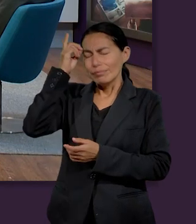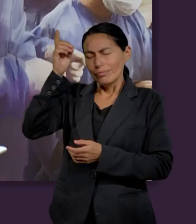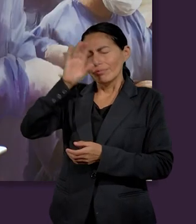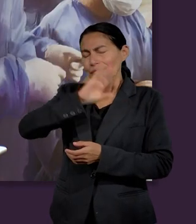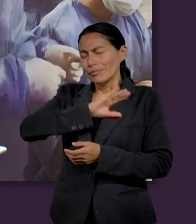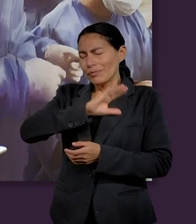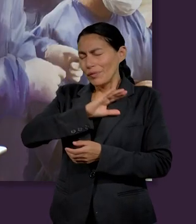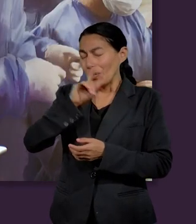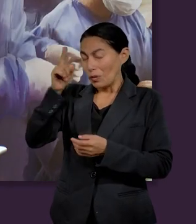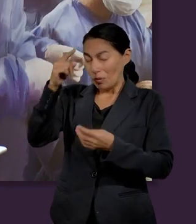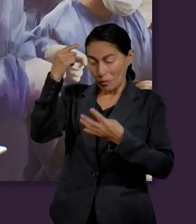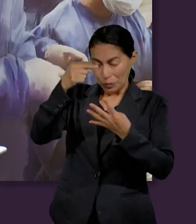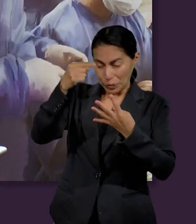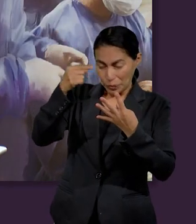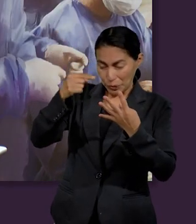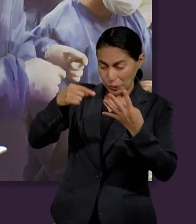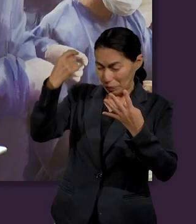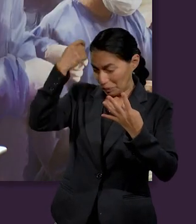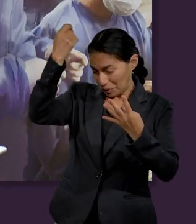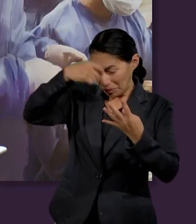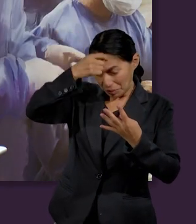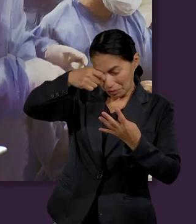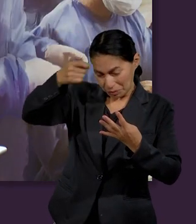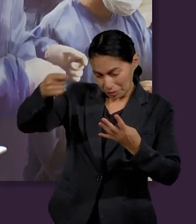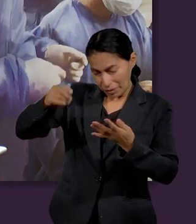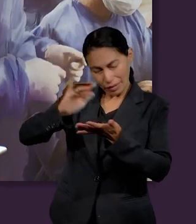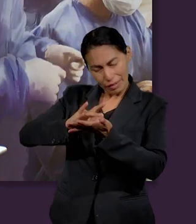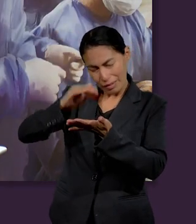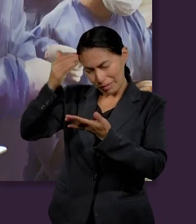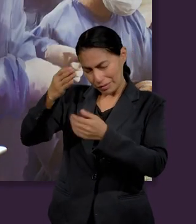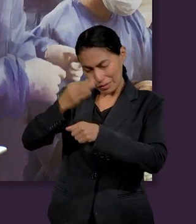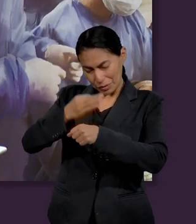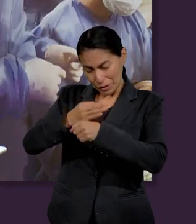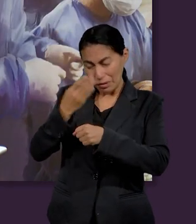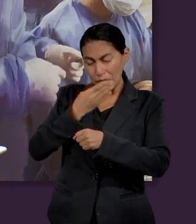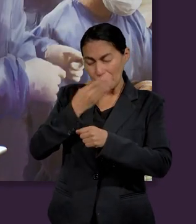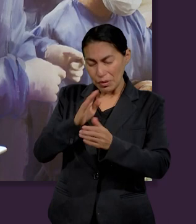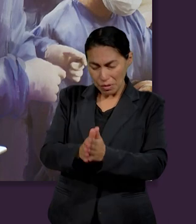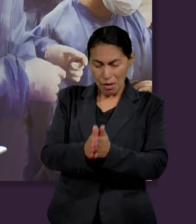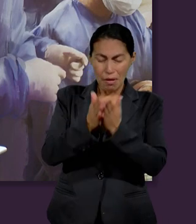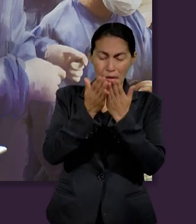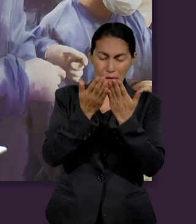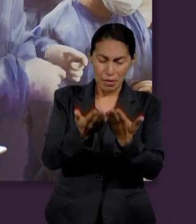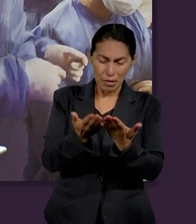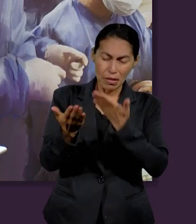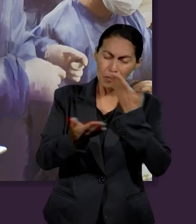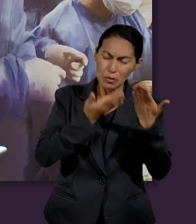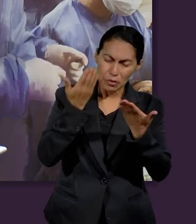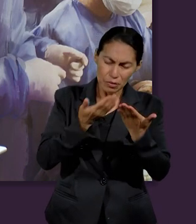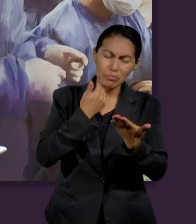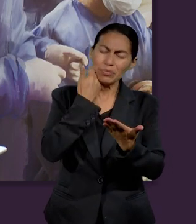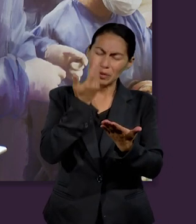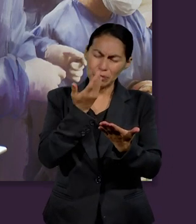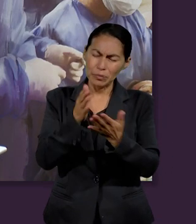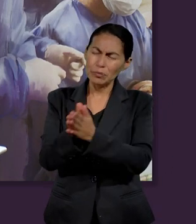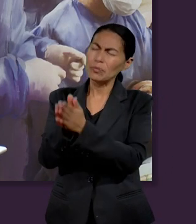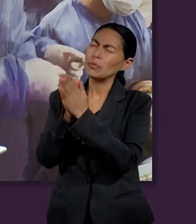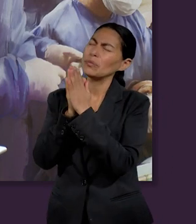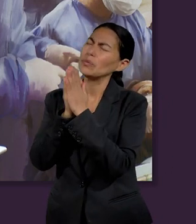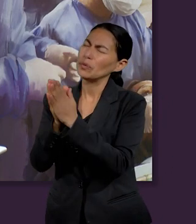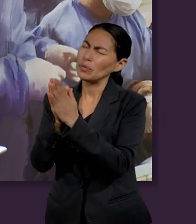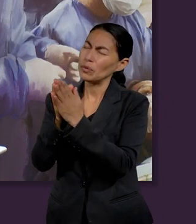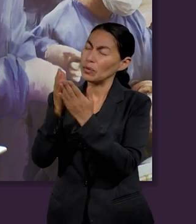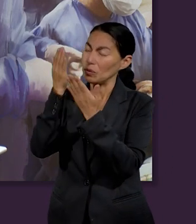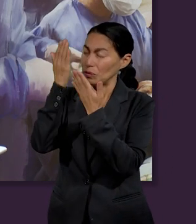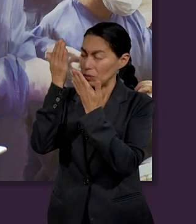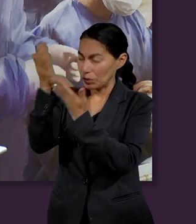Claro. Querido Dios, le damos muchas gracias por todas sus bendiciones. En esta hora queremos abrir su palabra y estudiar, pero le